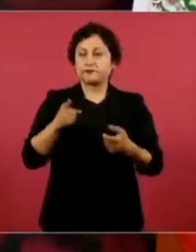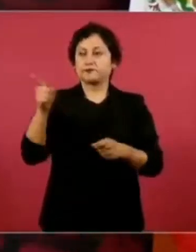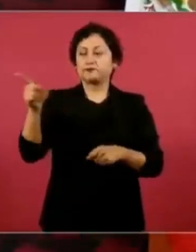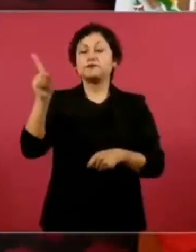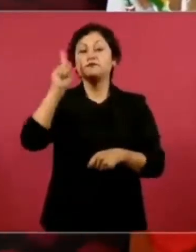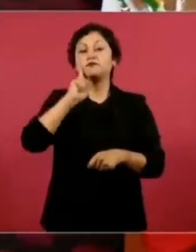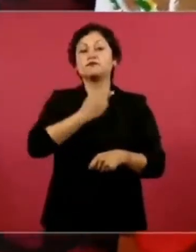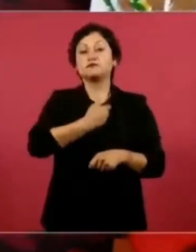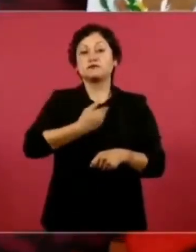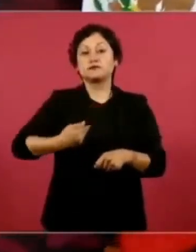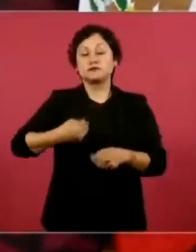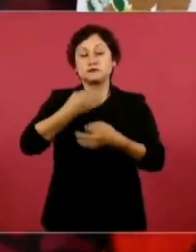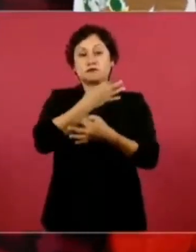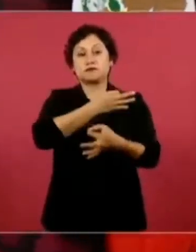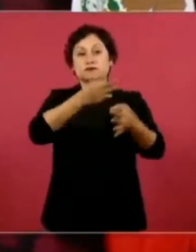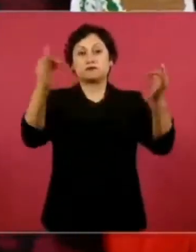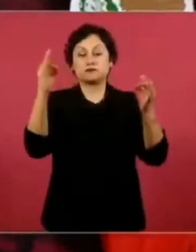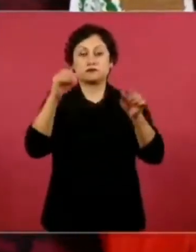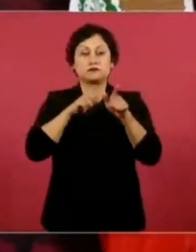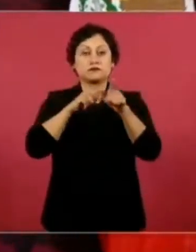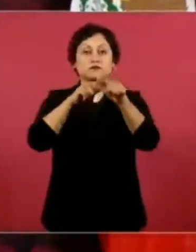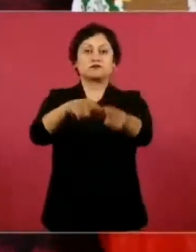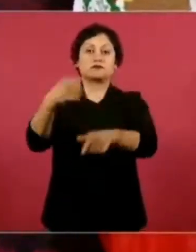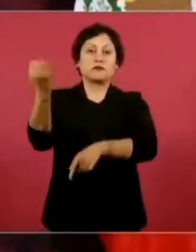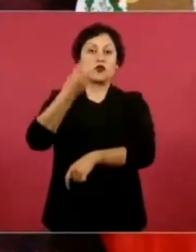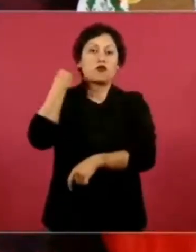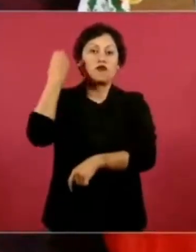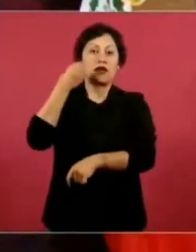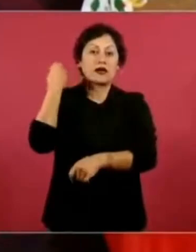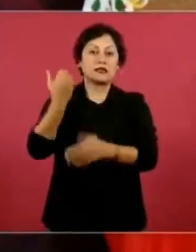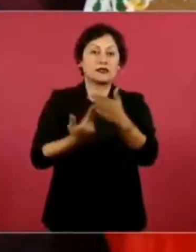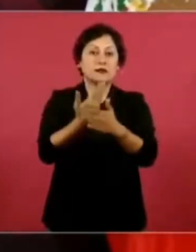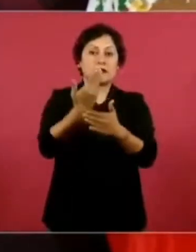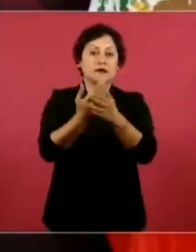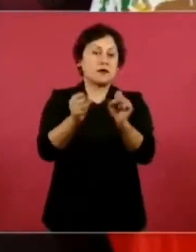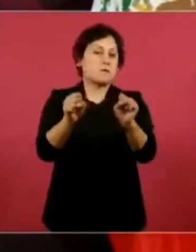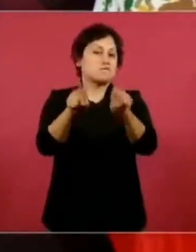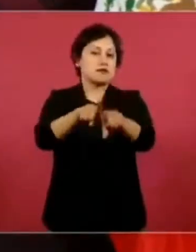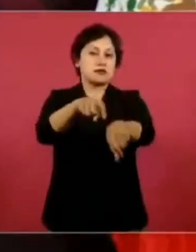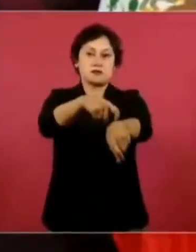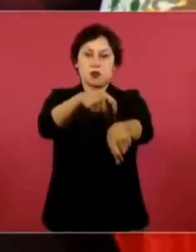Y a las siete de la mañana, o sea que…